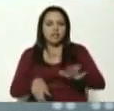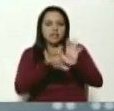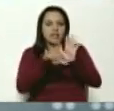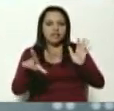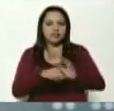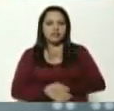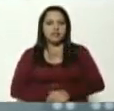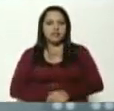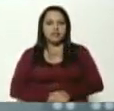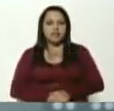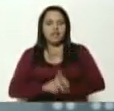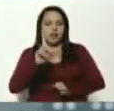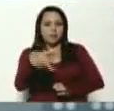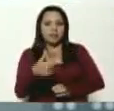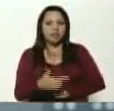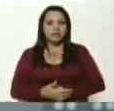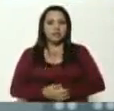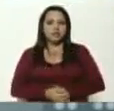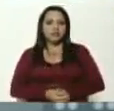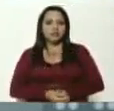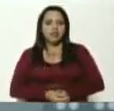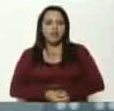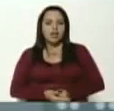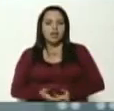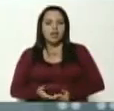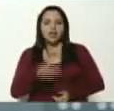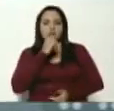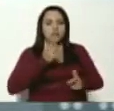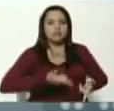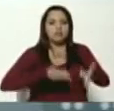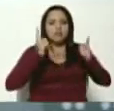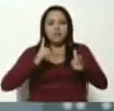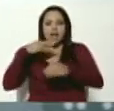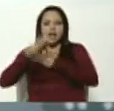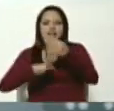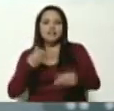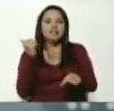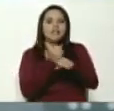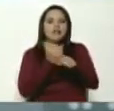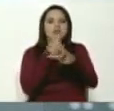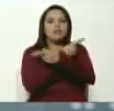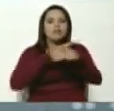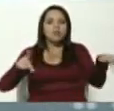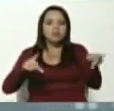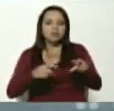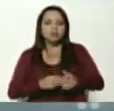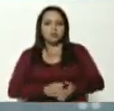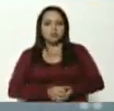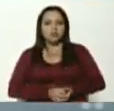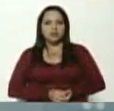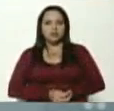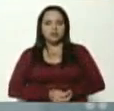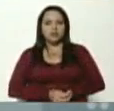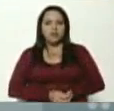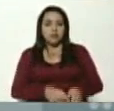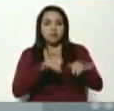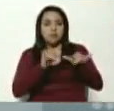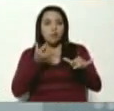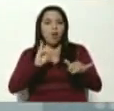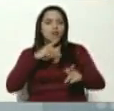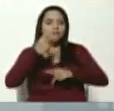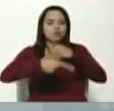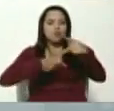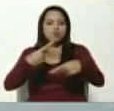la inhabilitación para ejercer cargos públicos. Por cierto, ahorita estamos en un proceso